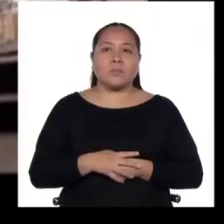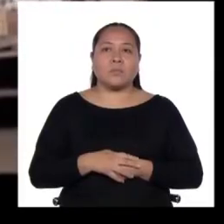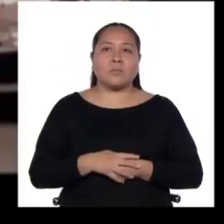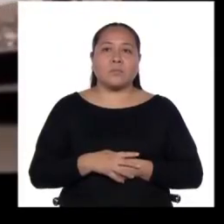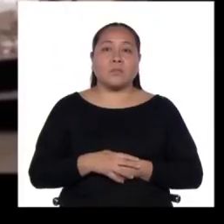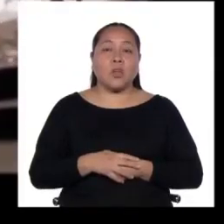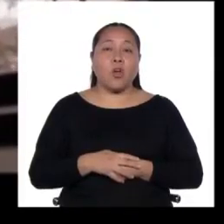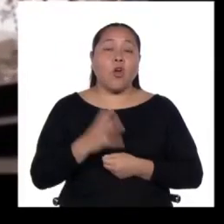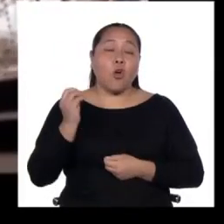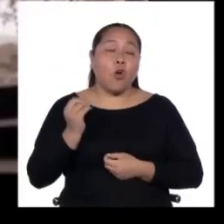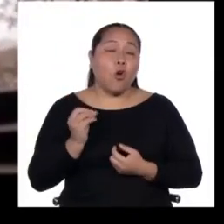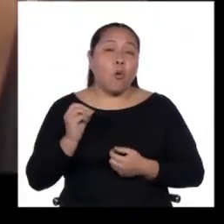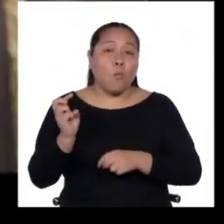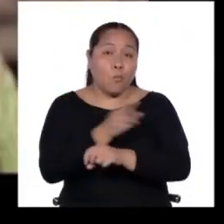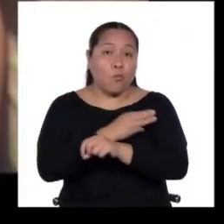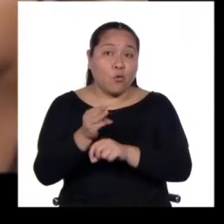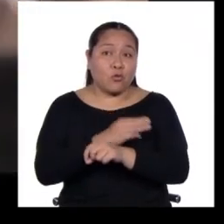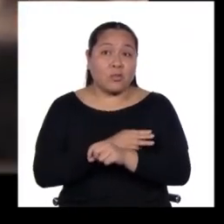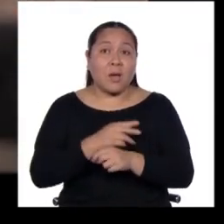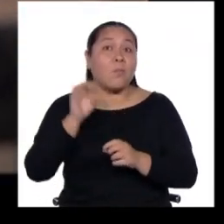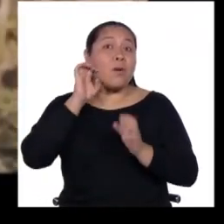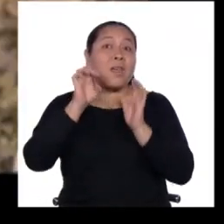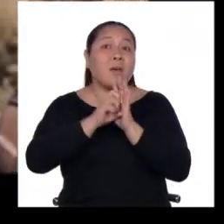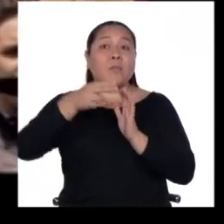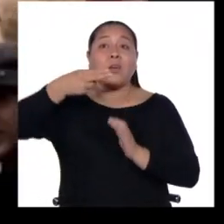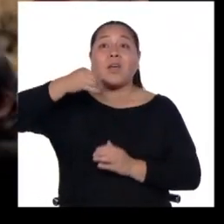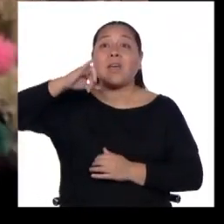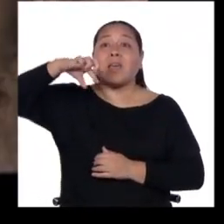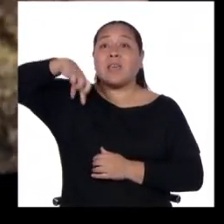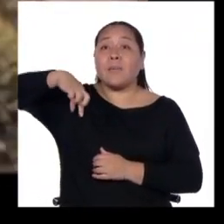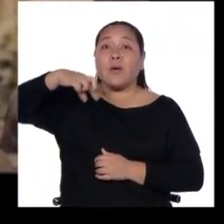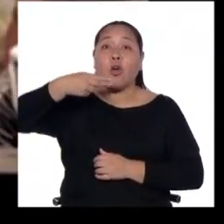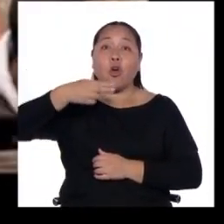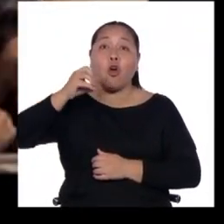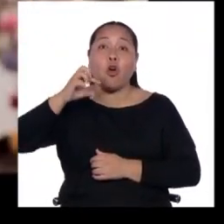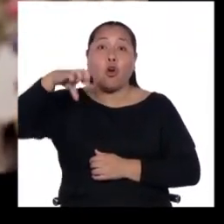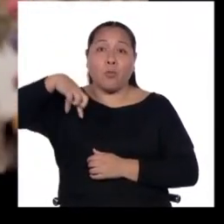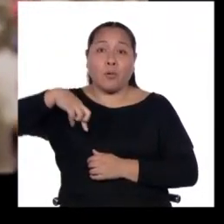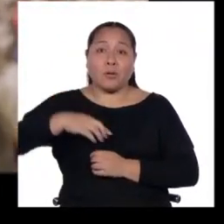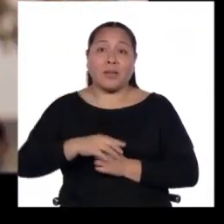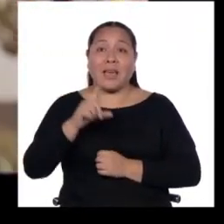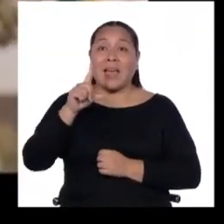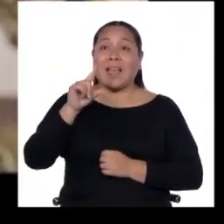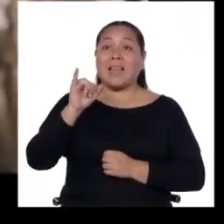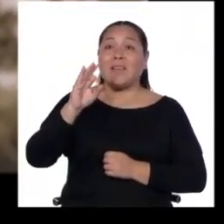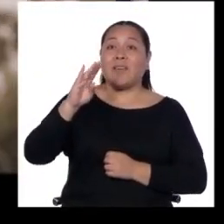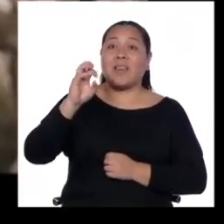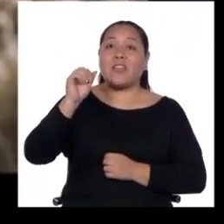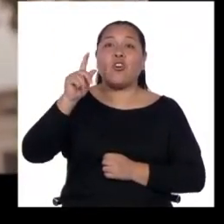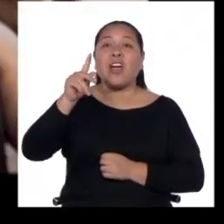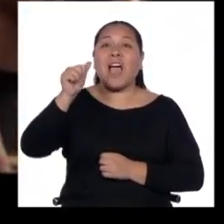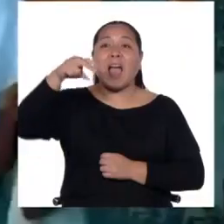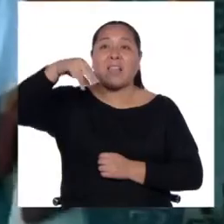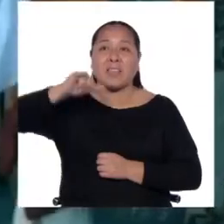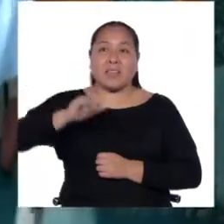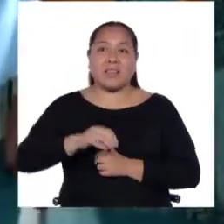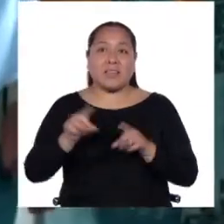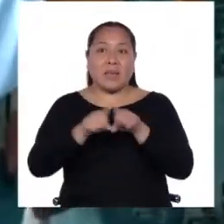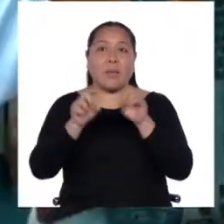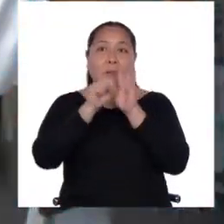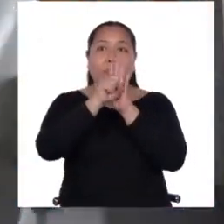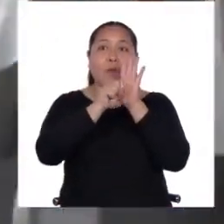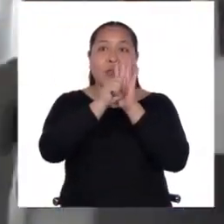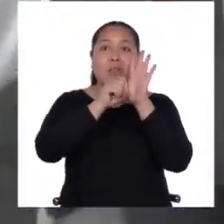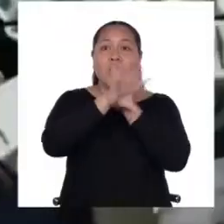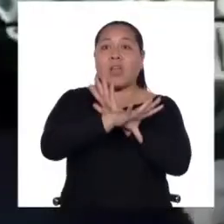O ritmos más urbanos como el Hip Hop de Liberato Kani y extraordinarios videos como los de la cantante